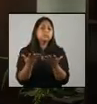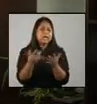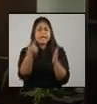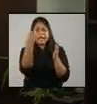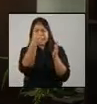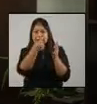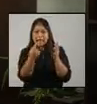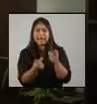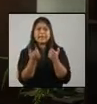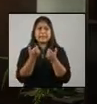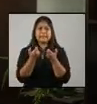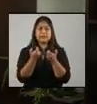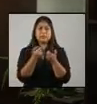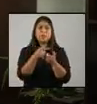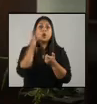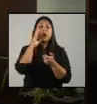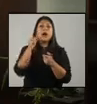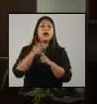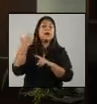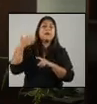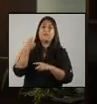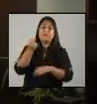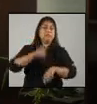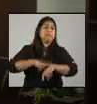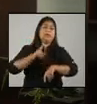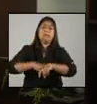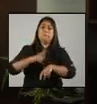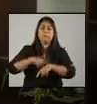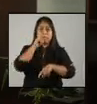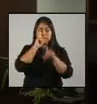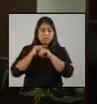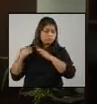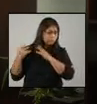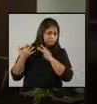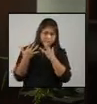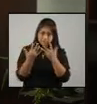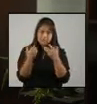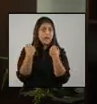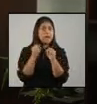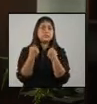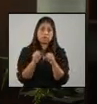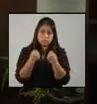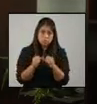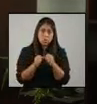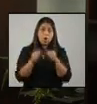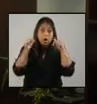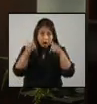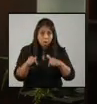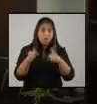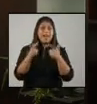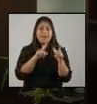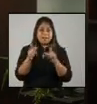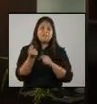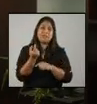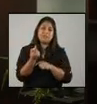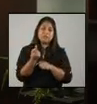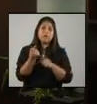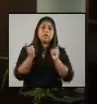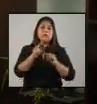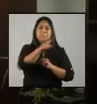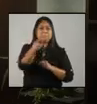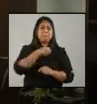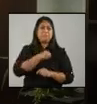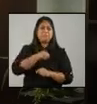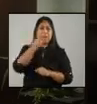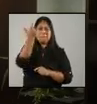centavos. ¿Por qué no está lista? Porque nos ha llevado semanas prepararlas. Yo sé que muchos quieren buscar culpables